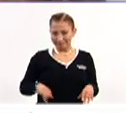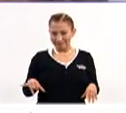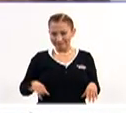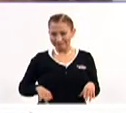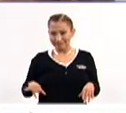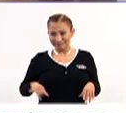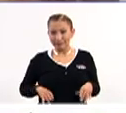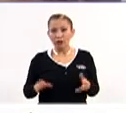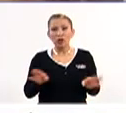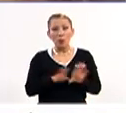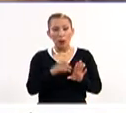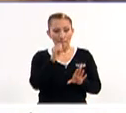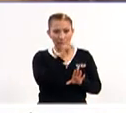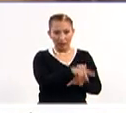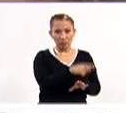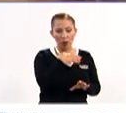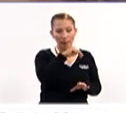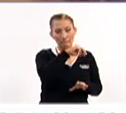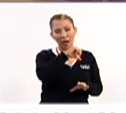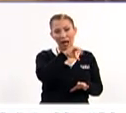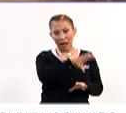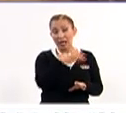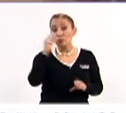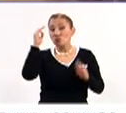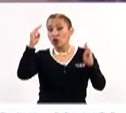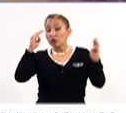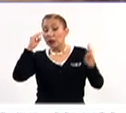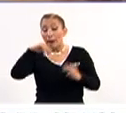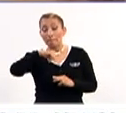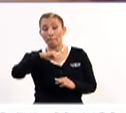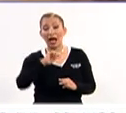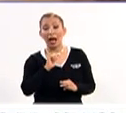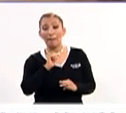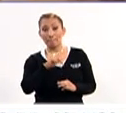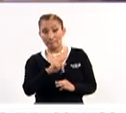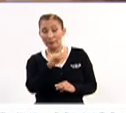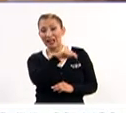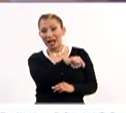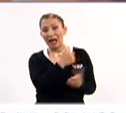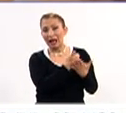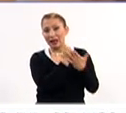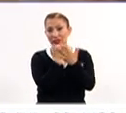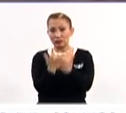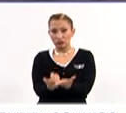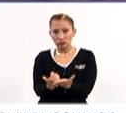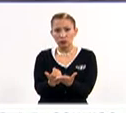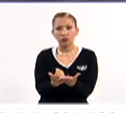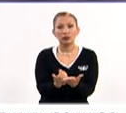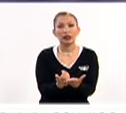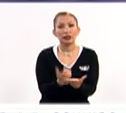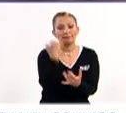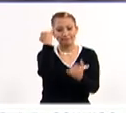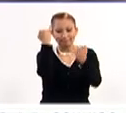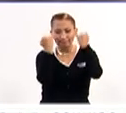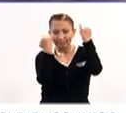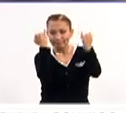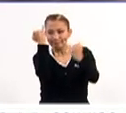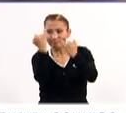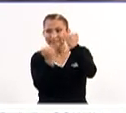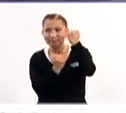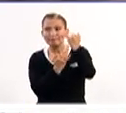tanto como por parte de la MAP como del museo. La MAP en cierta forma ayuda creando todas las